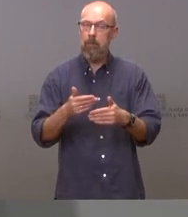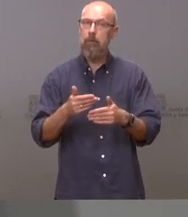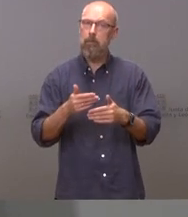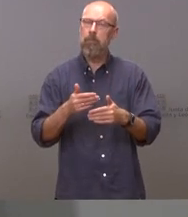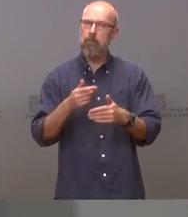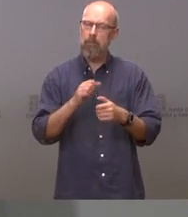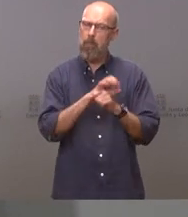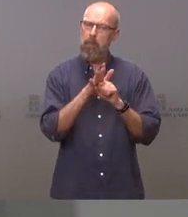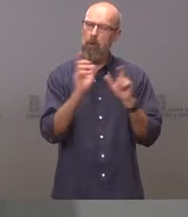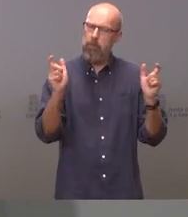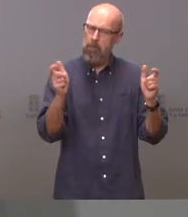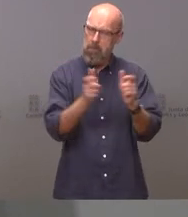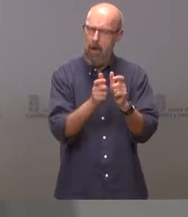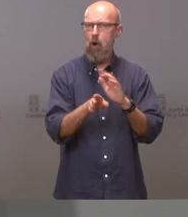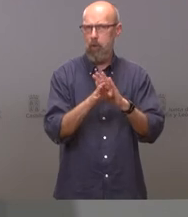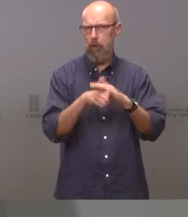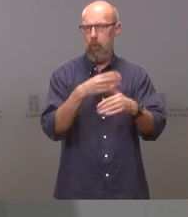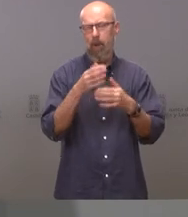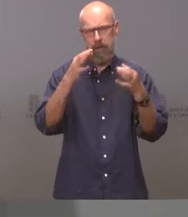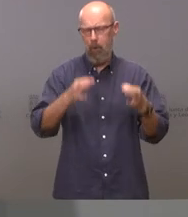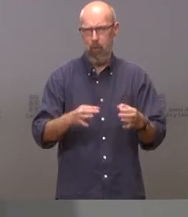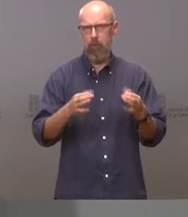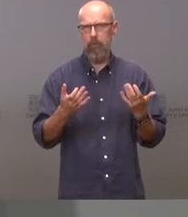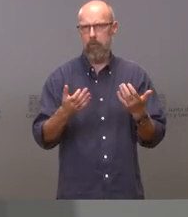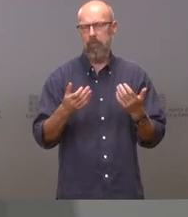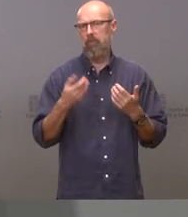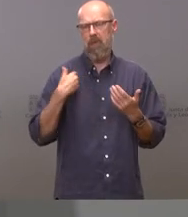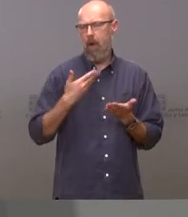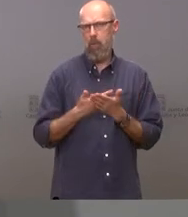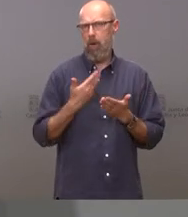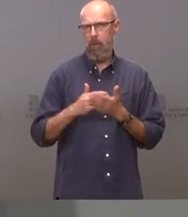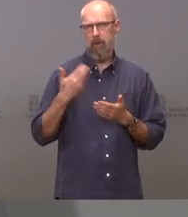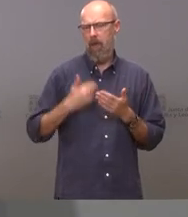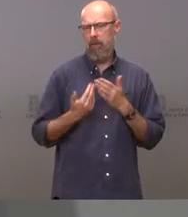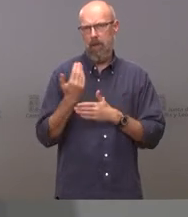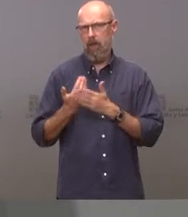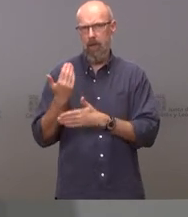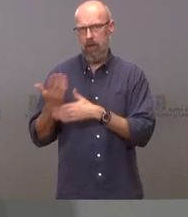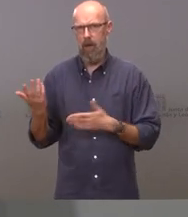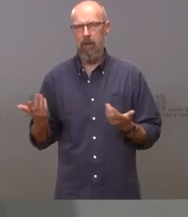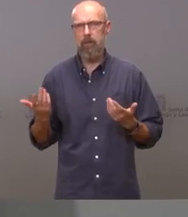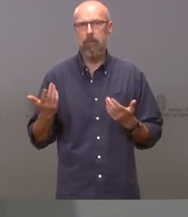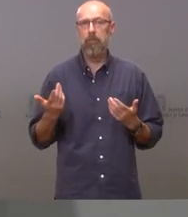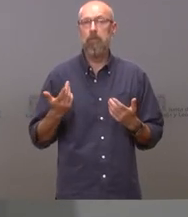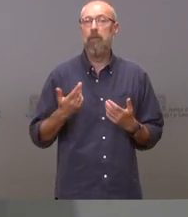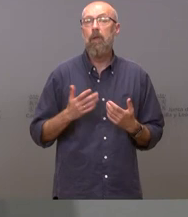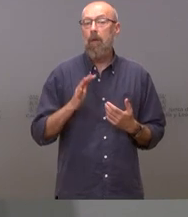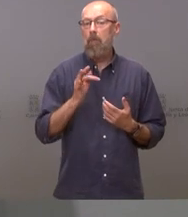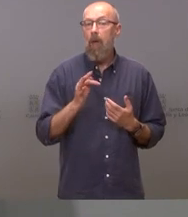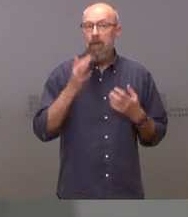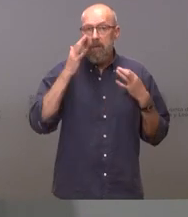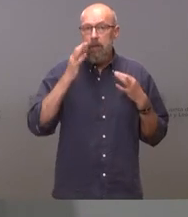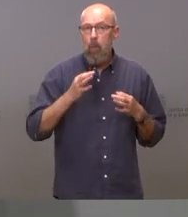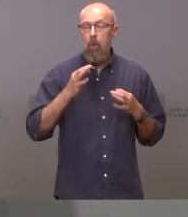continuará cayendo estamos seguros de eso porque lo estamos comprobando día a día y estamos seguros seguros de que vamos